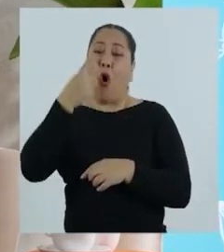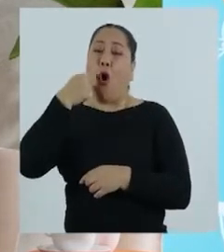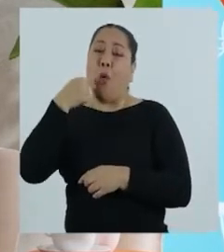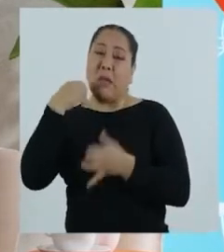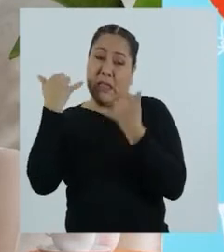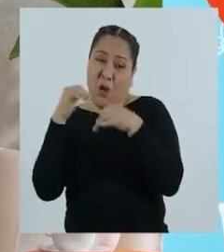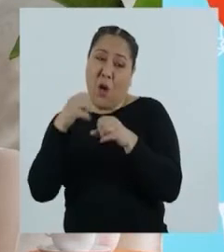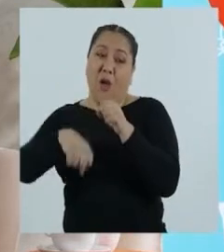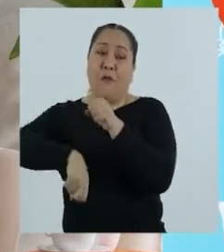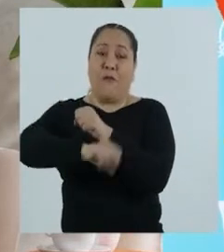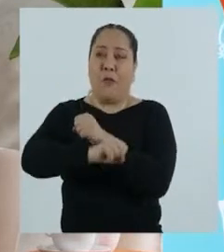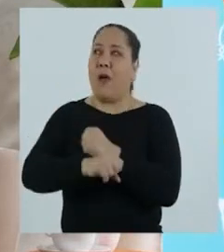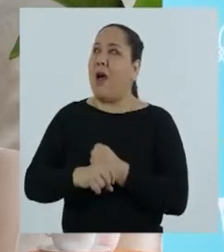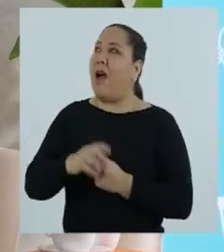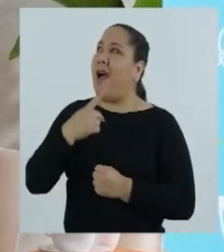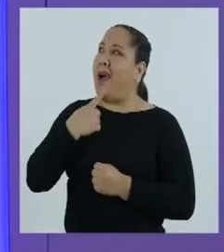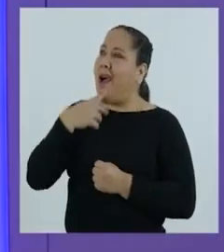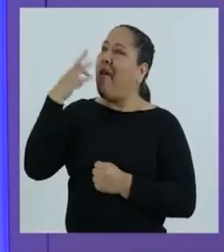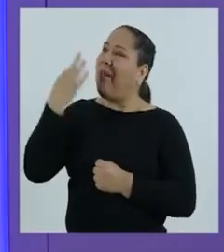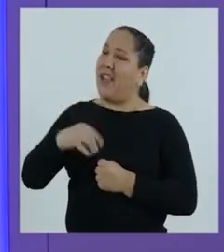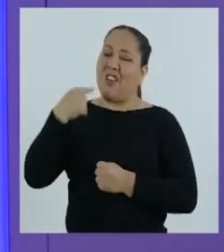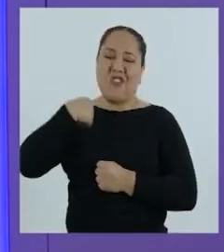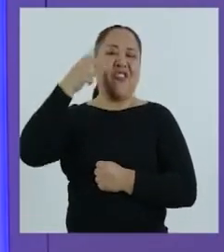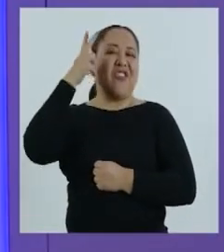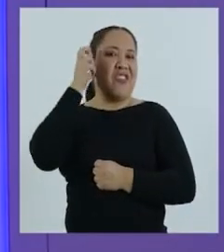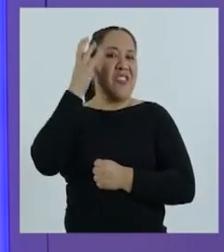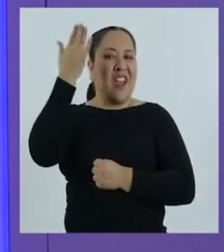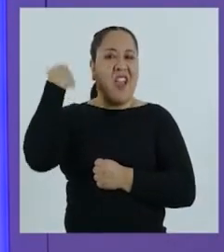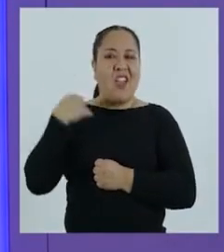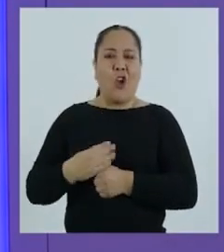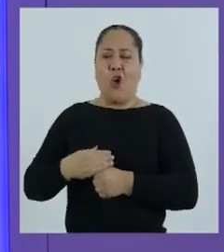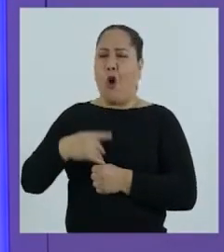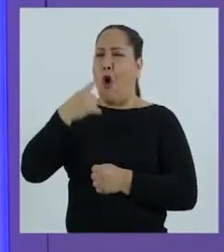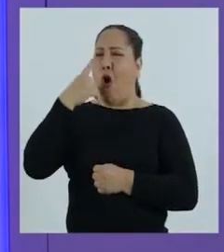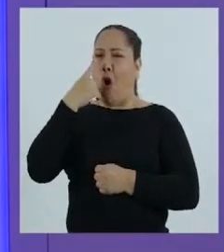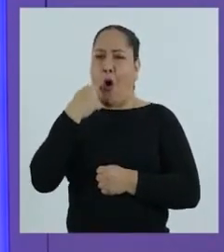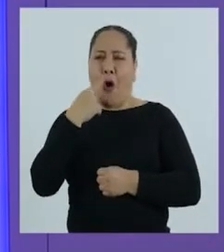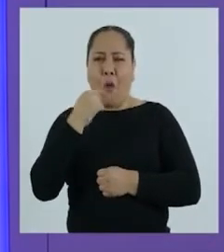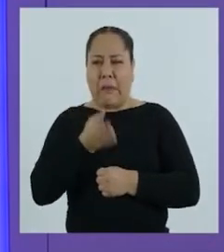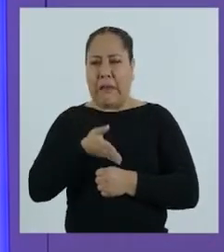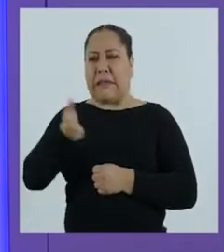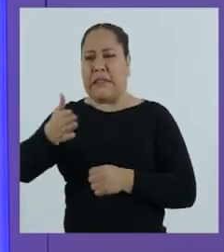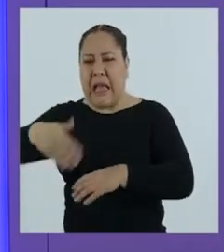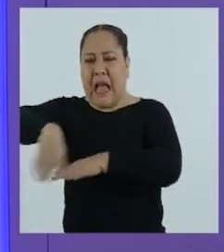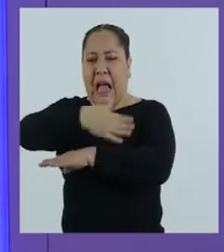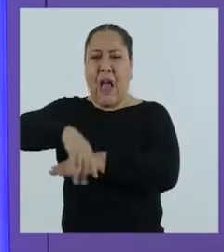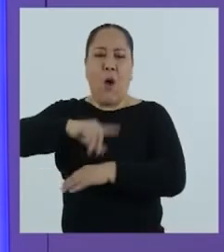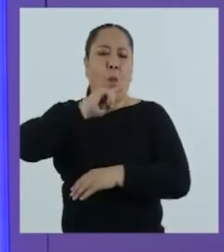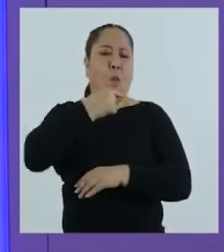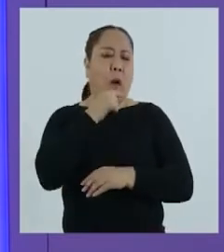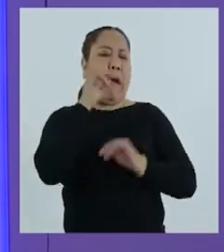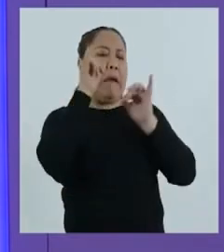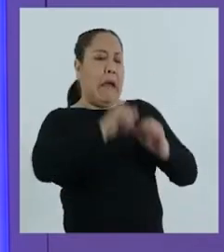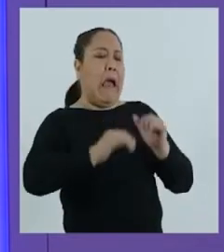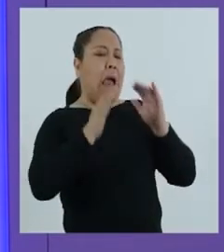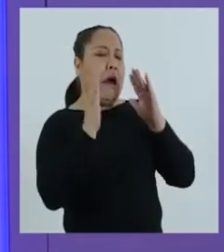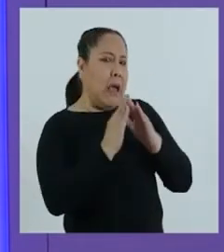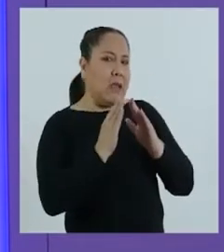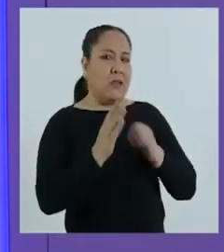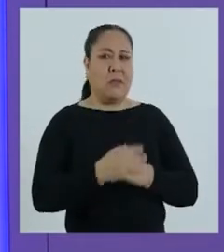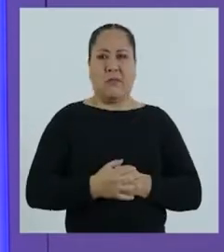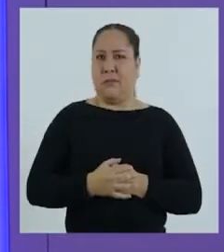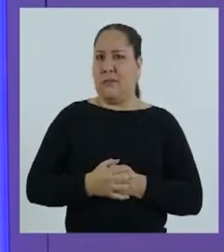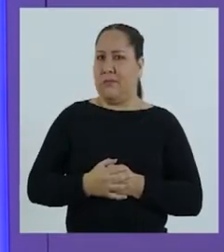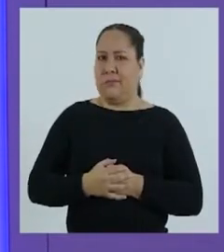porque los varones están jugando fútbol. Es cierto. Yo escuché en algún momento, los niños son para la calle y las mujeres